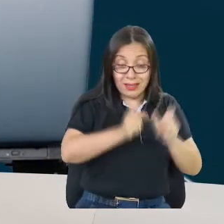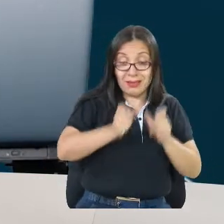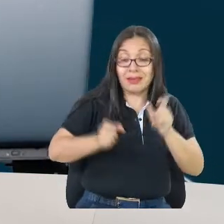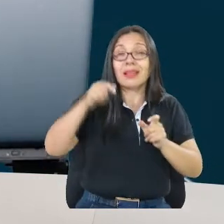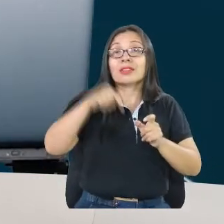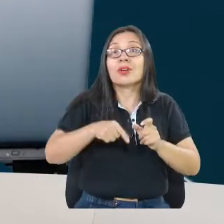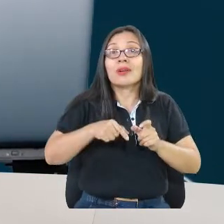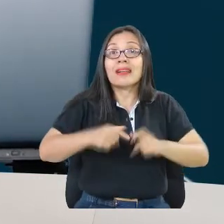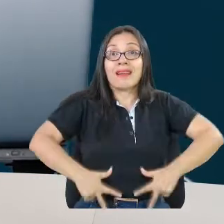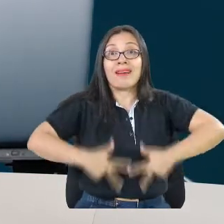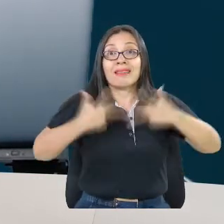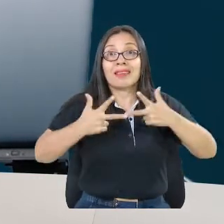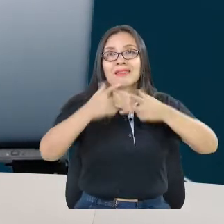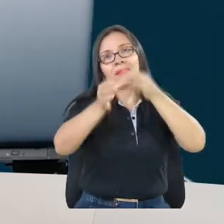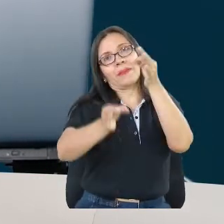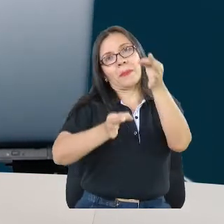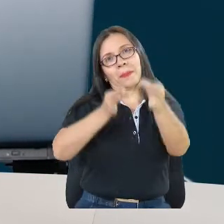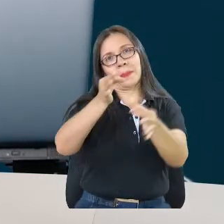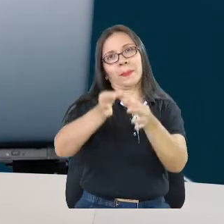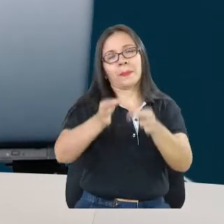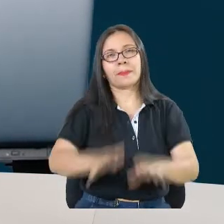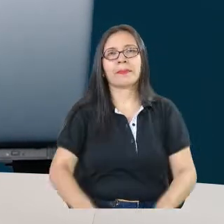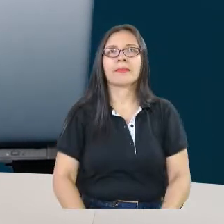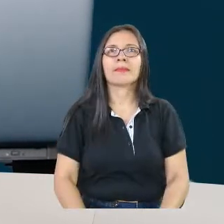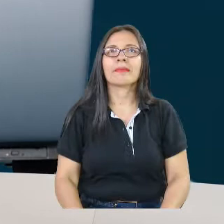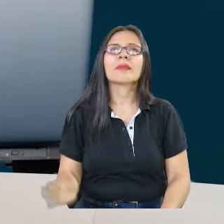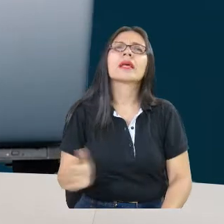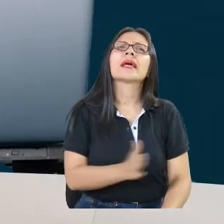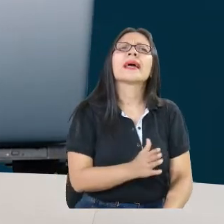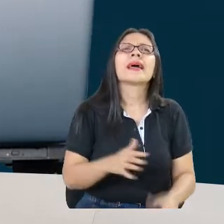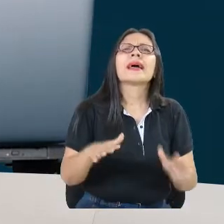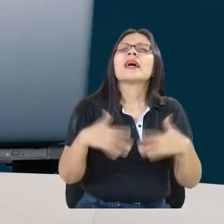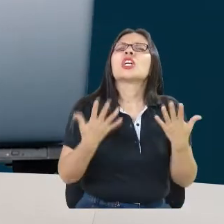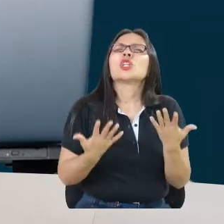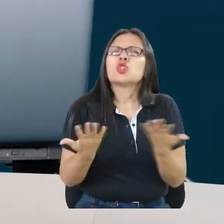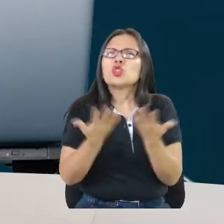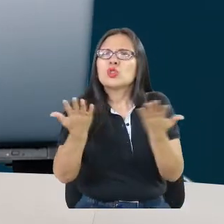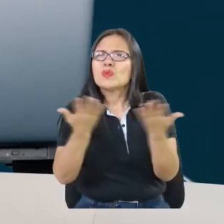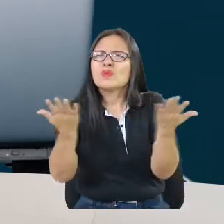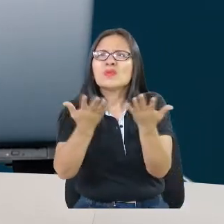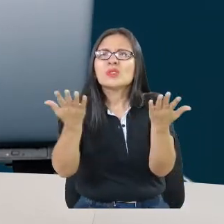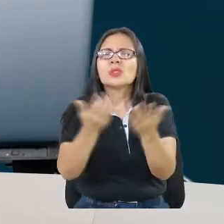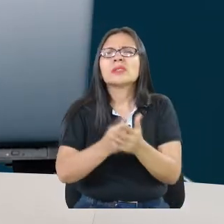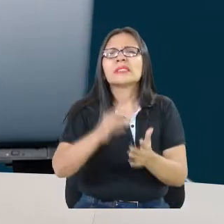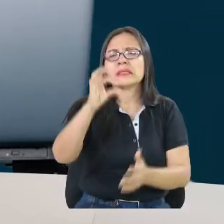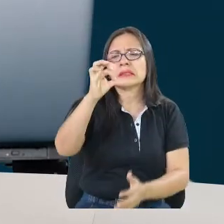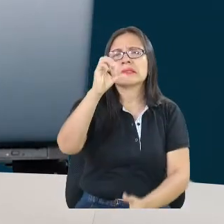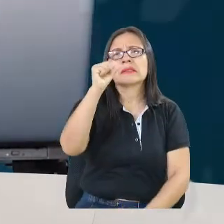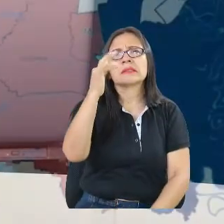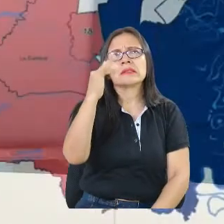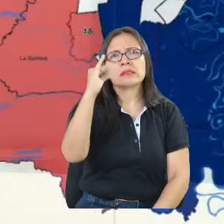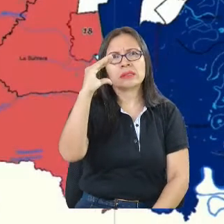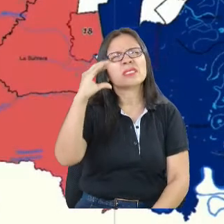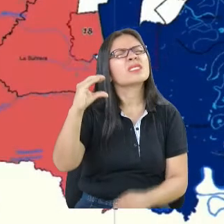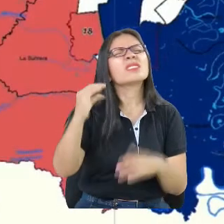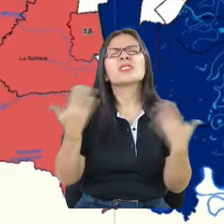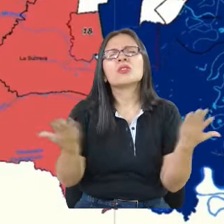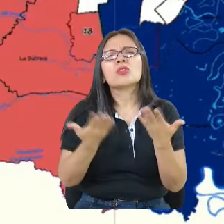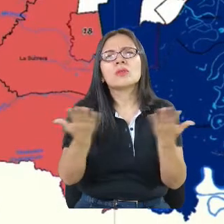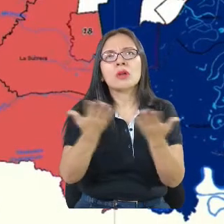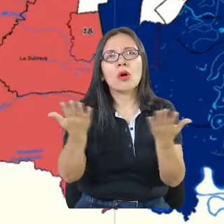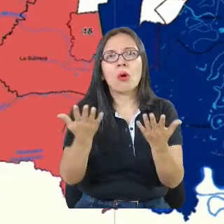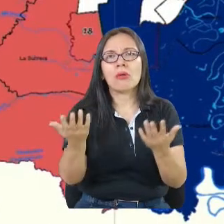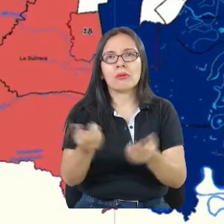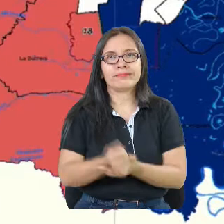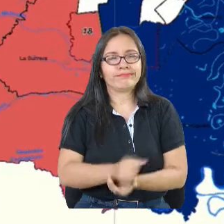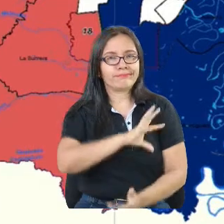vida. ¿A dónde llega SATIC? SATIC llega indirectamente a todo Santiago